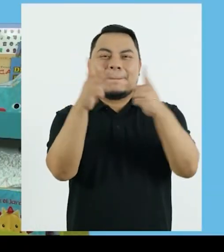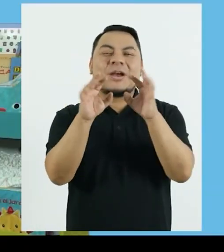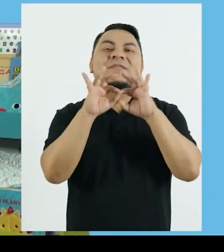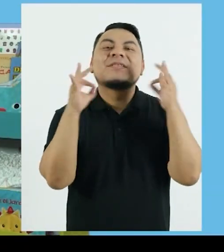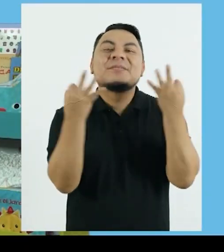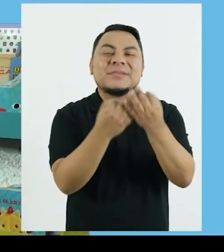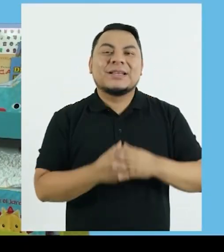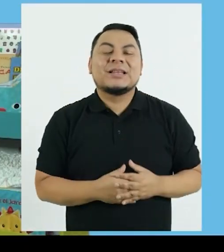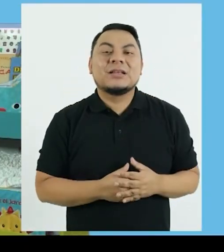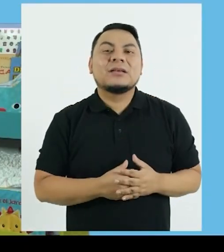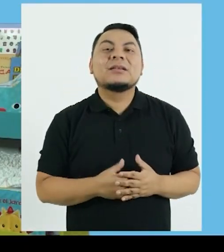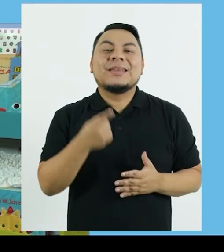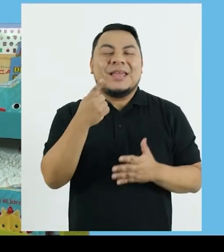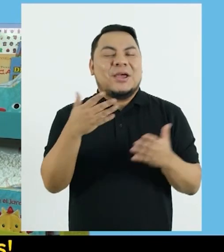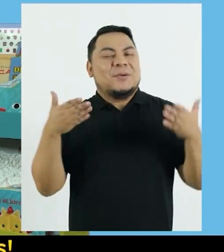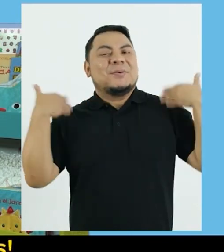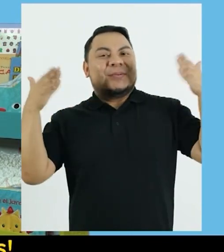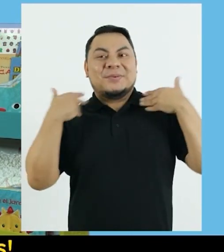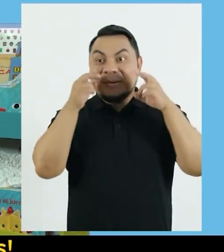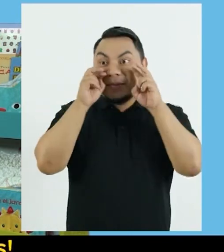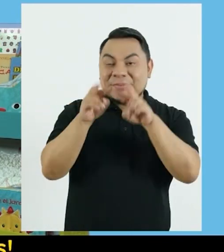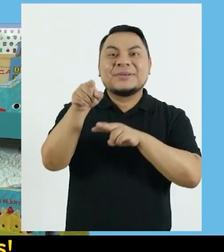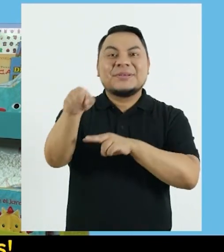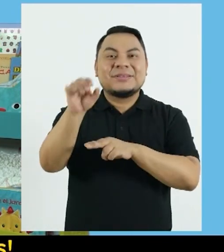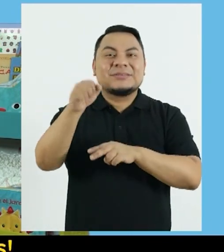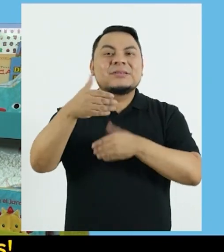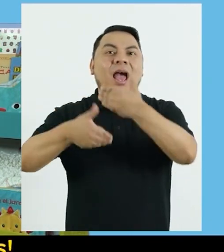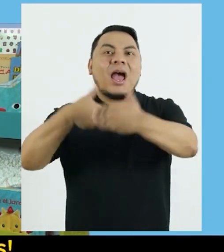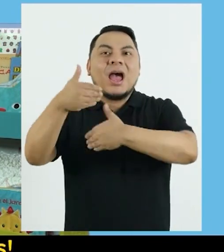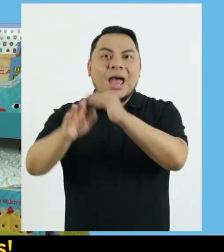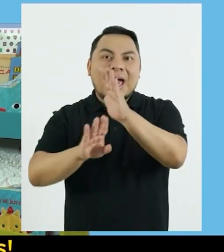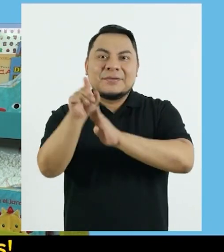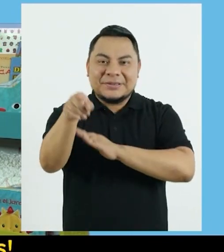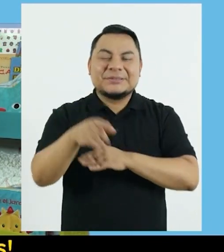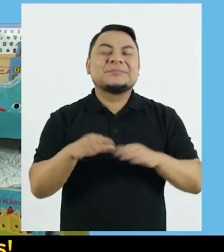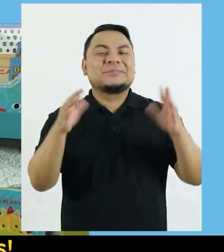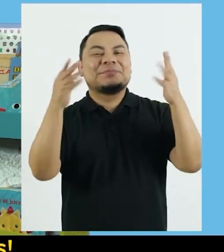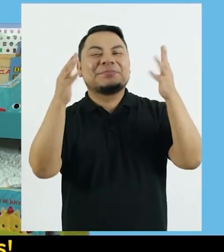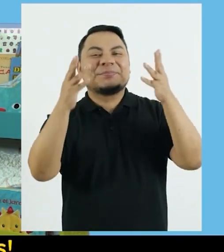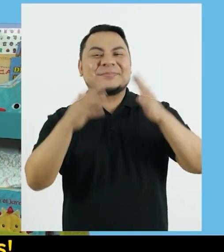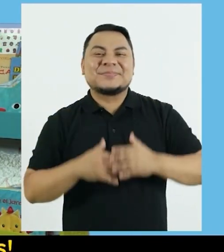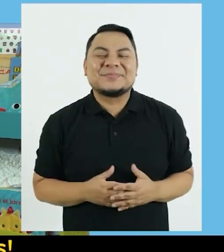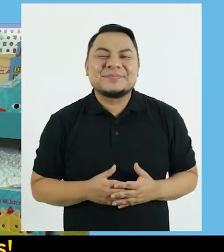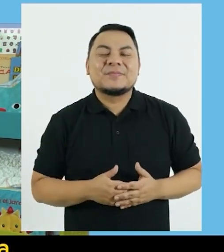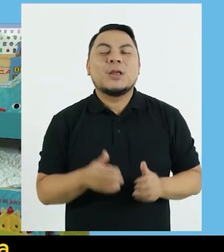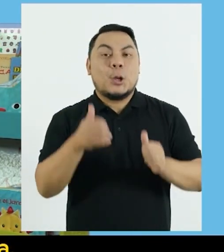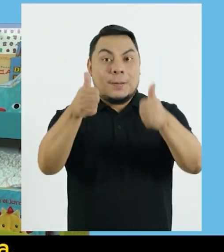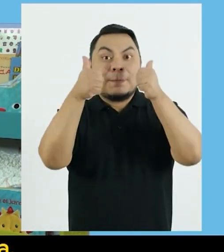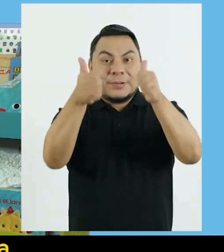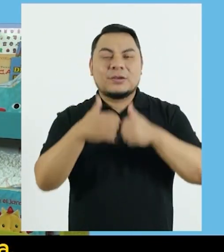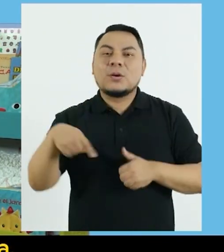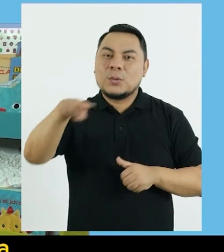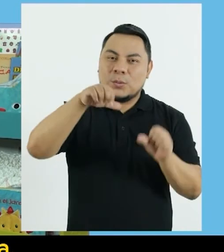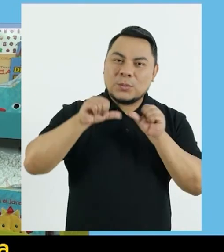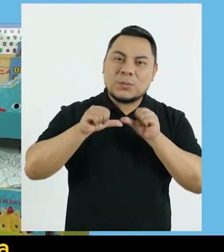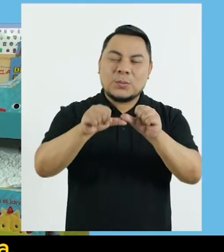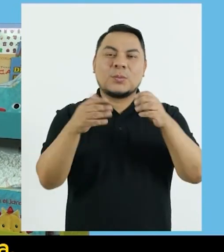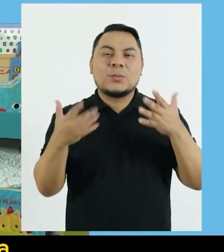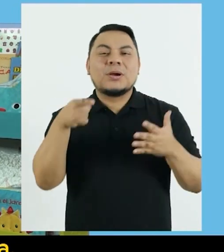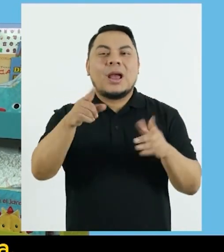Perfecto familias Qué alegría observar sus avances Bien